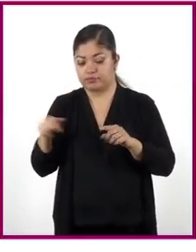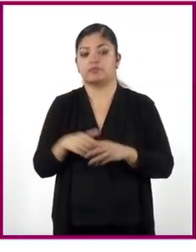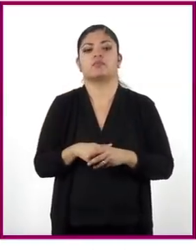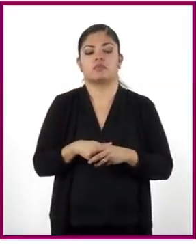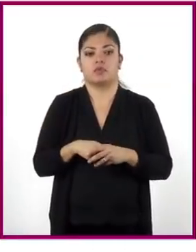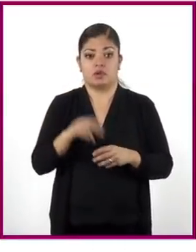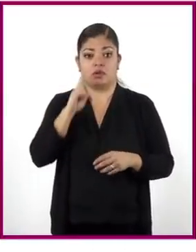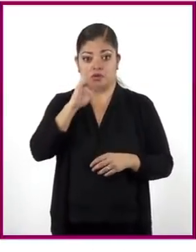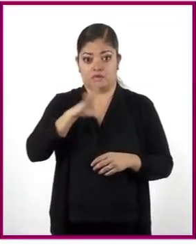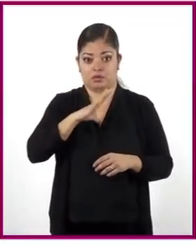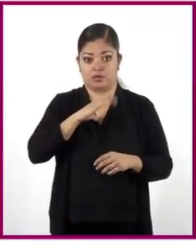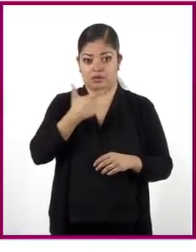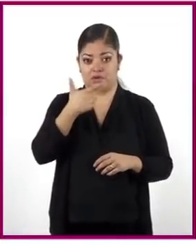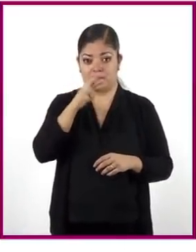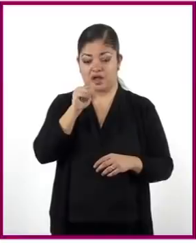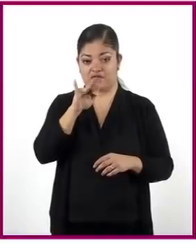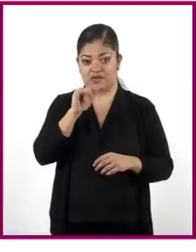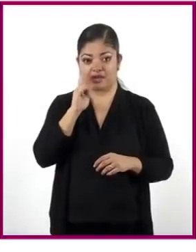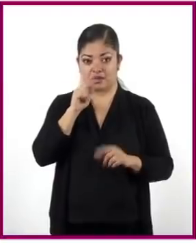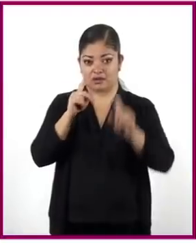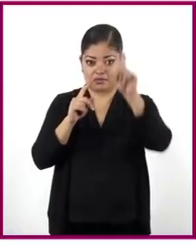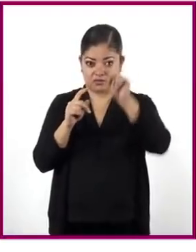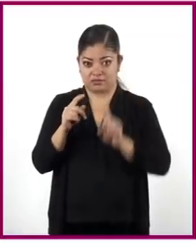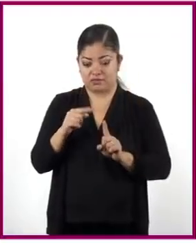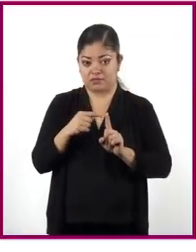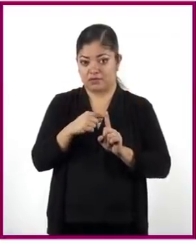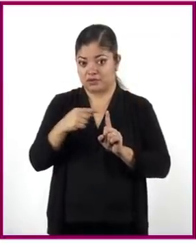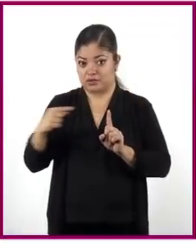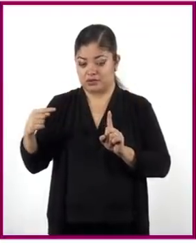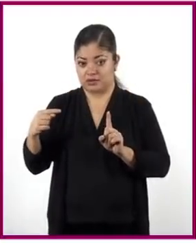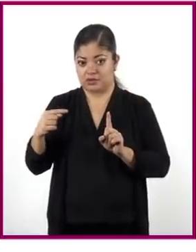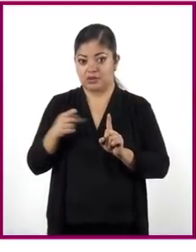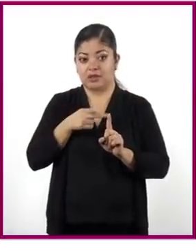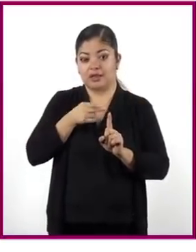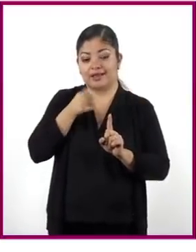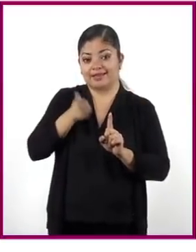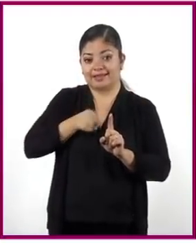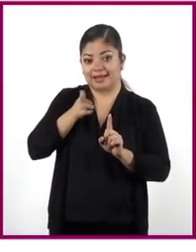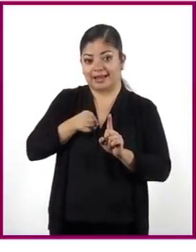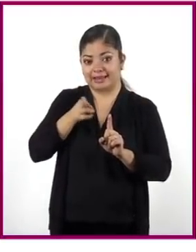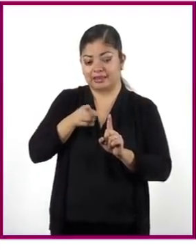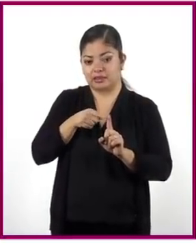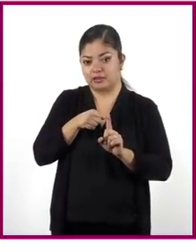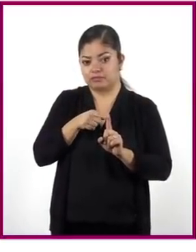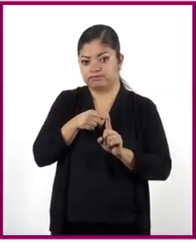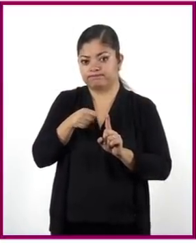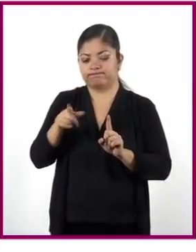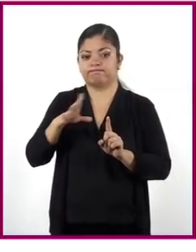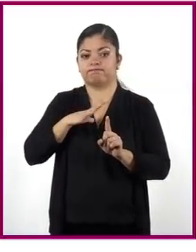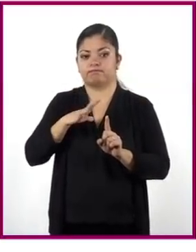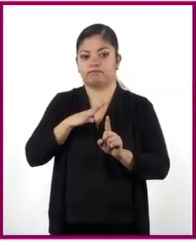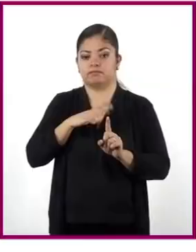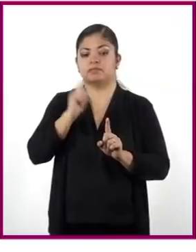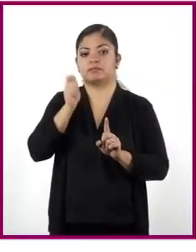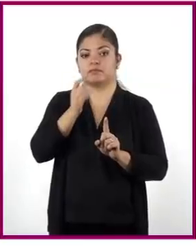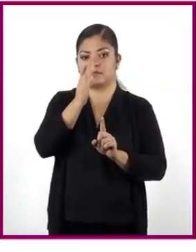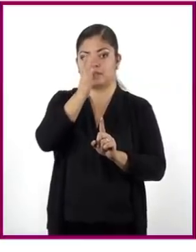viendo esta gráfica, aquí tenemos que la distancia que el tren recorre está representada por el eje vertical y